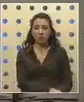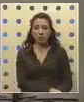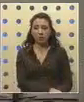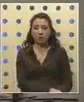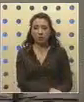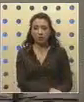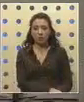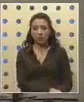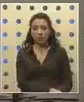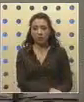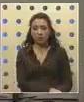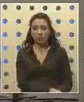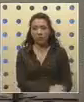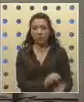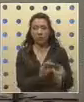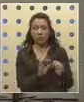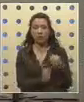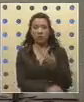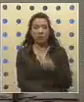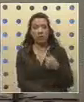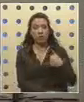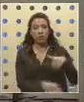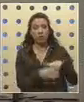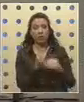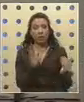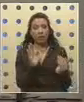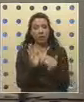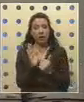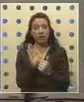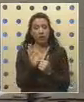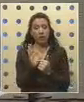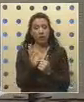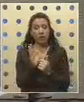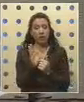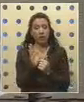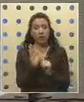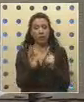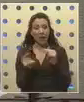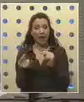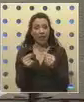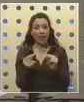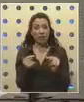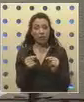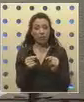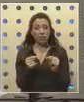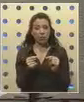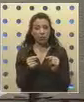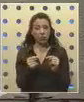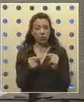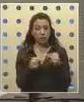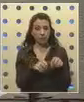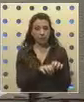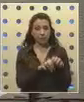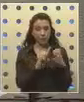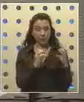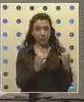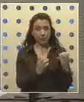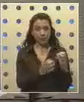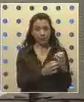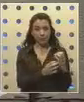Gracias, presidente. Nosotros votamos a favor en la primera discusión aquí en la Cámara,